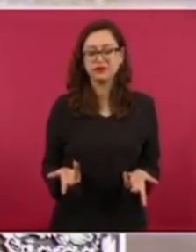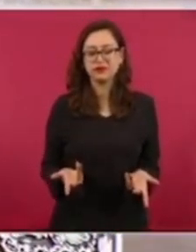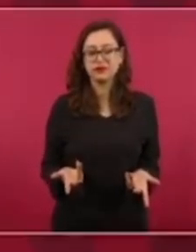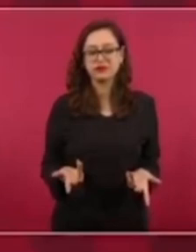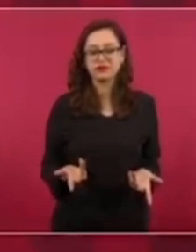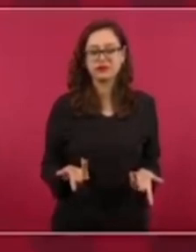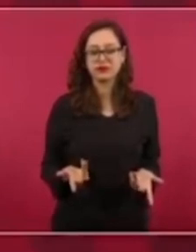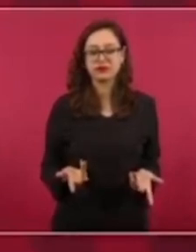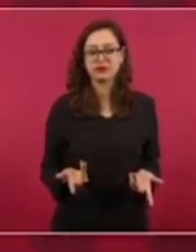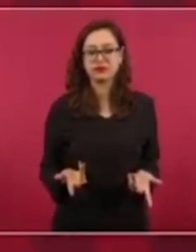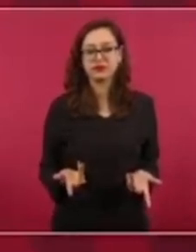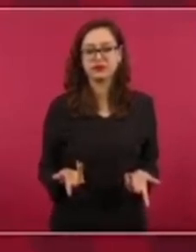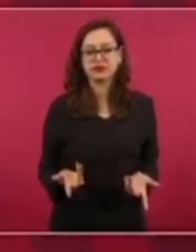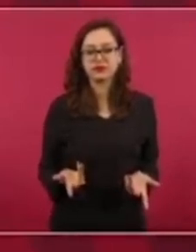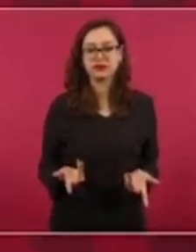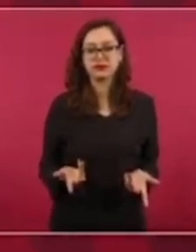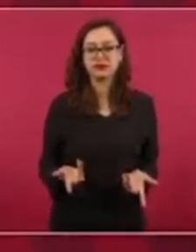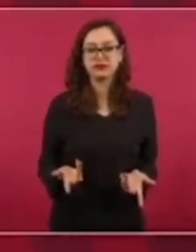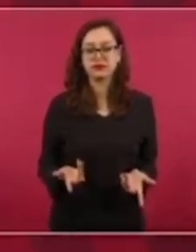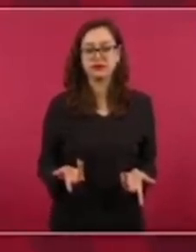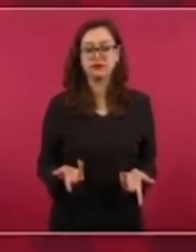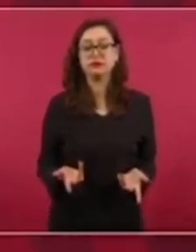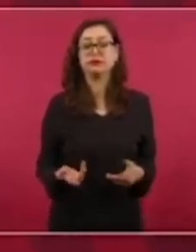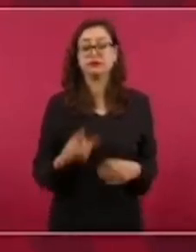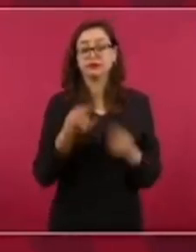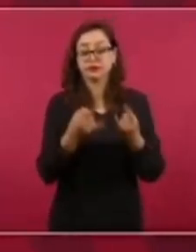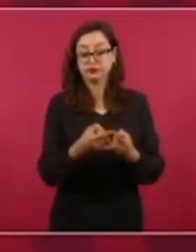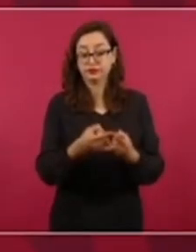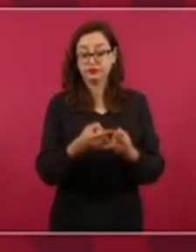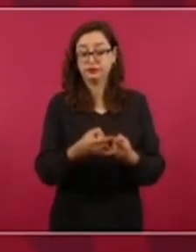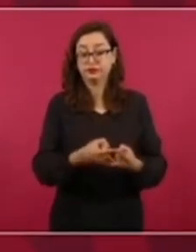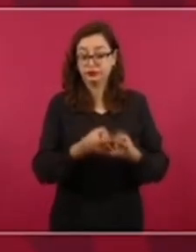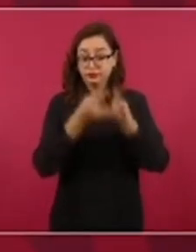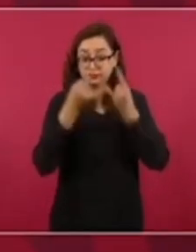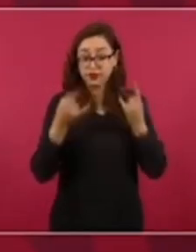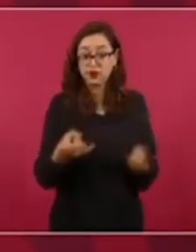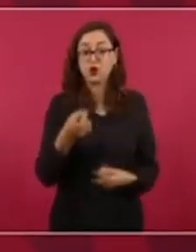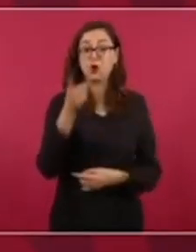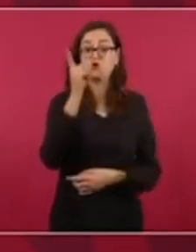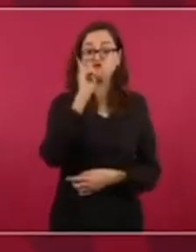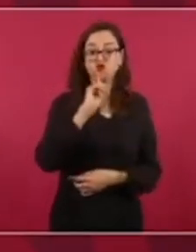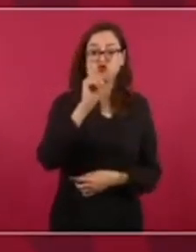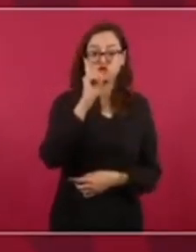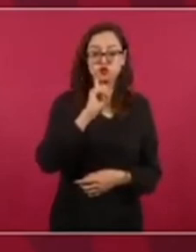de la aprehensión de la señora